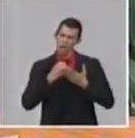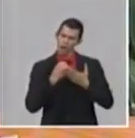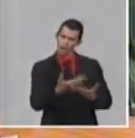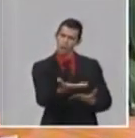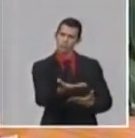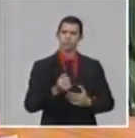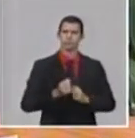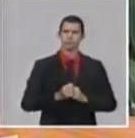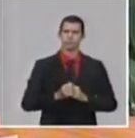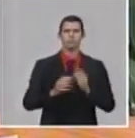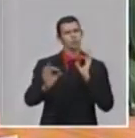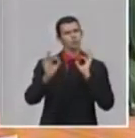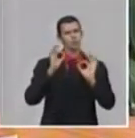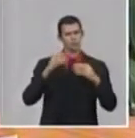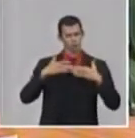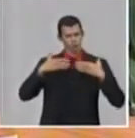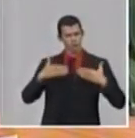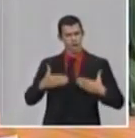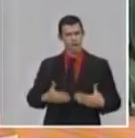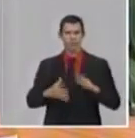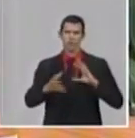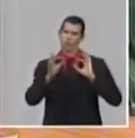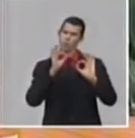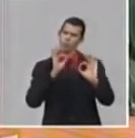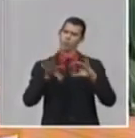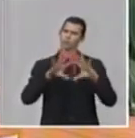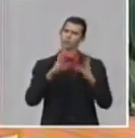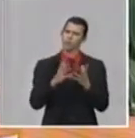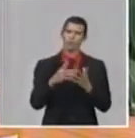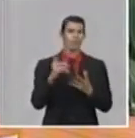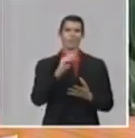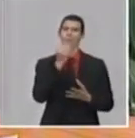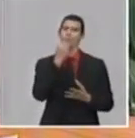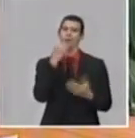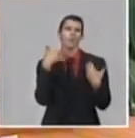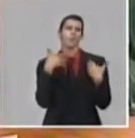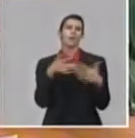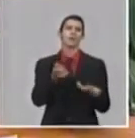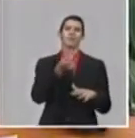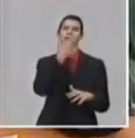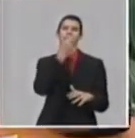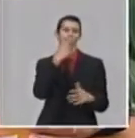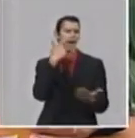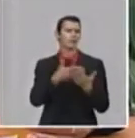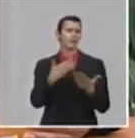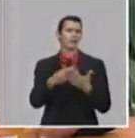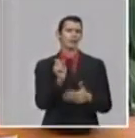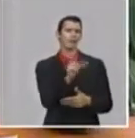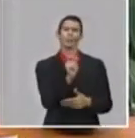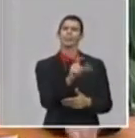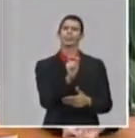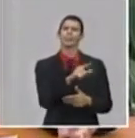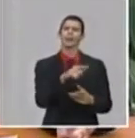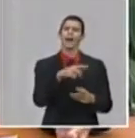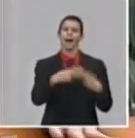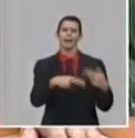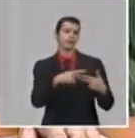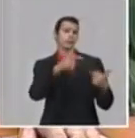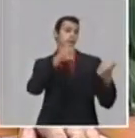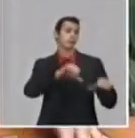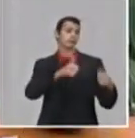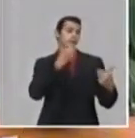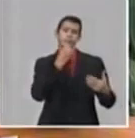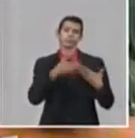consecuente con nuestra formación. Presentamos el proyecto a nuestro consejo